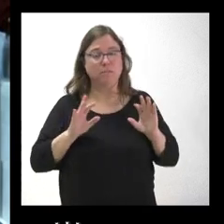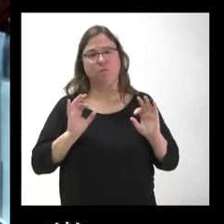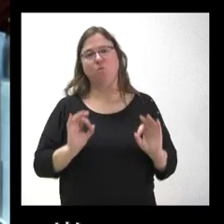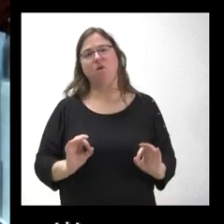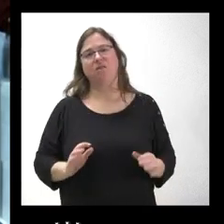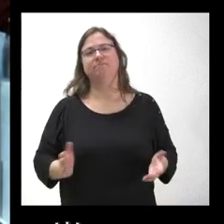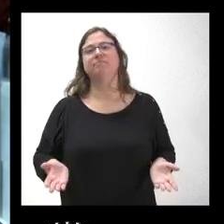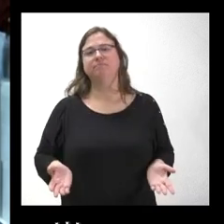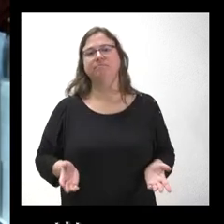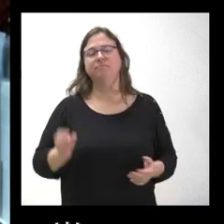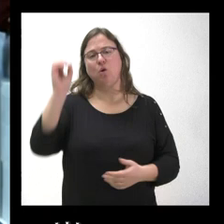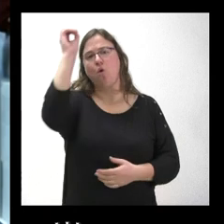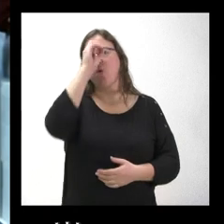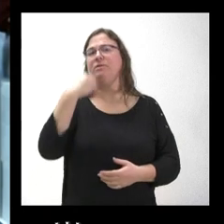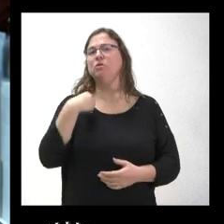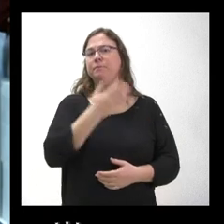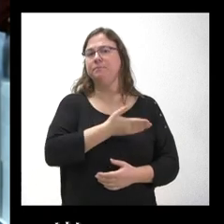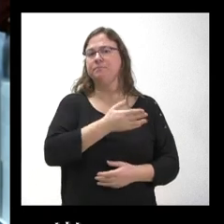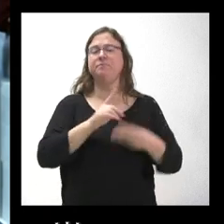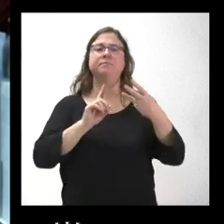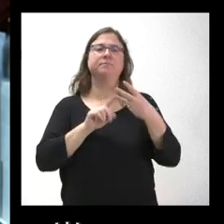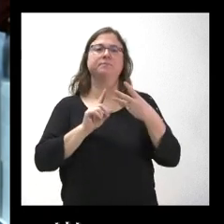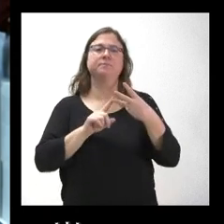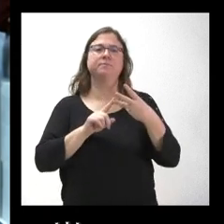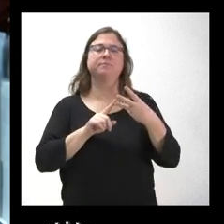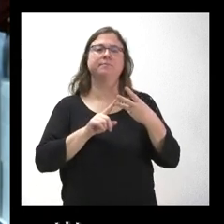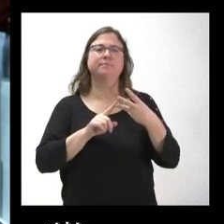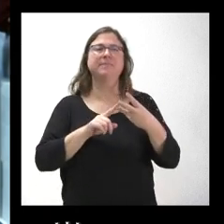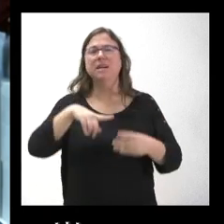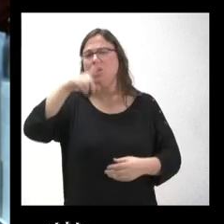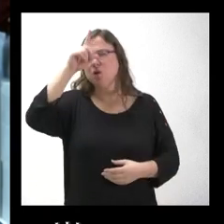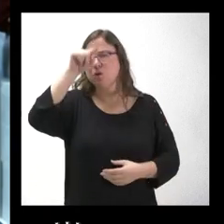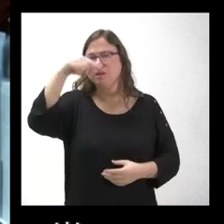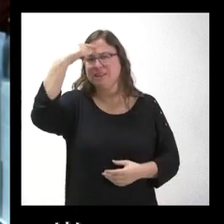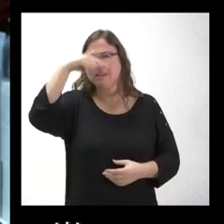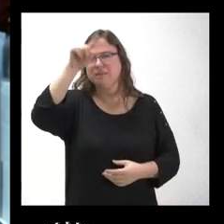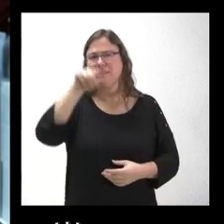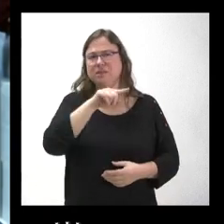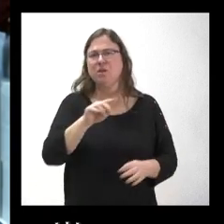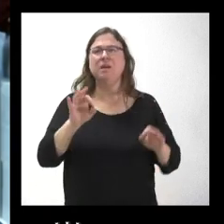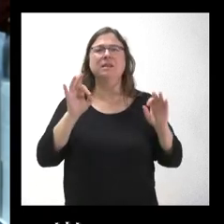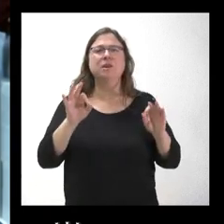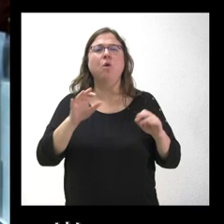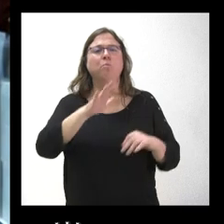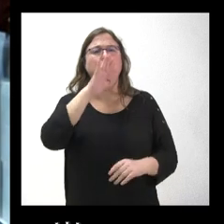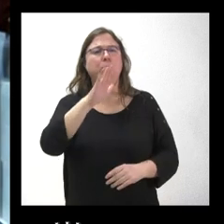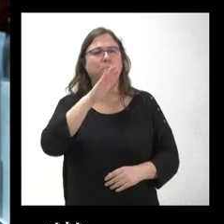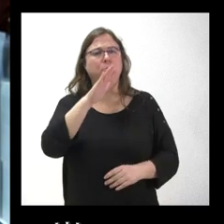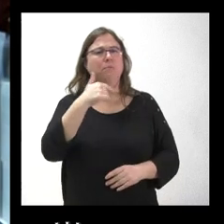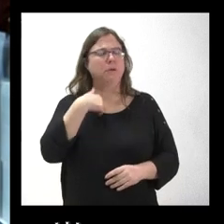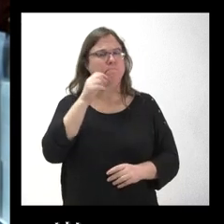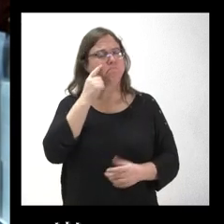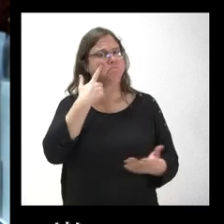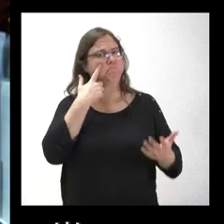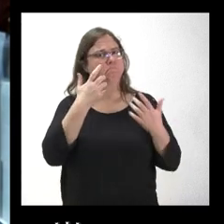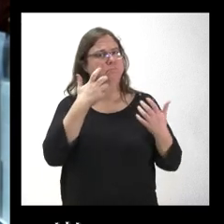sé qué valoración tiene a ese respecto. Y luego, no sé si sabrá usted exactamente por qué es, pero me llamó la atención.